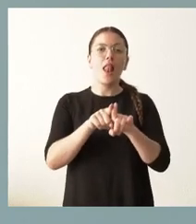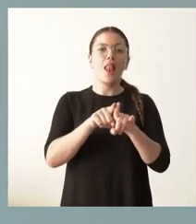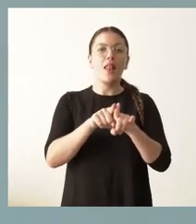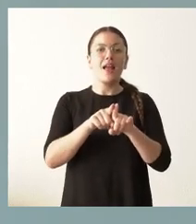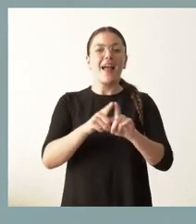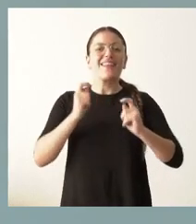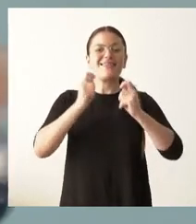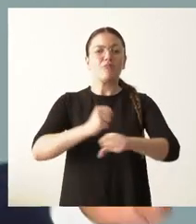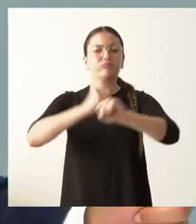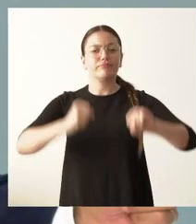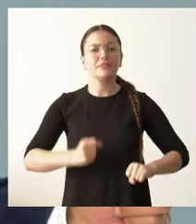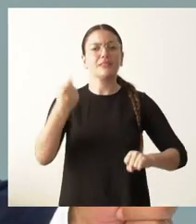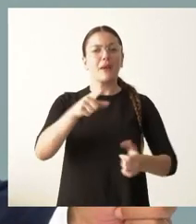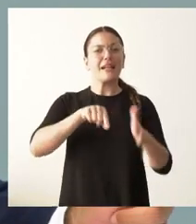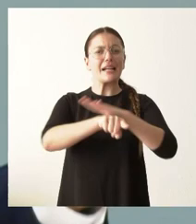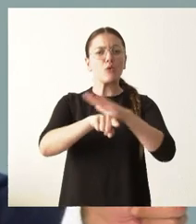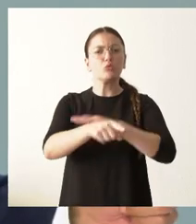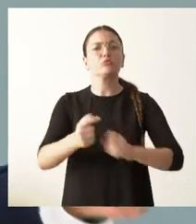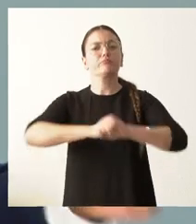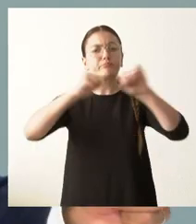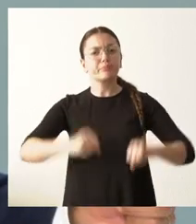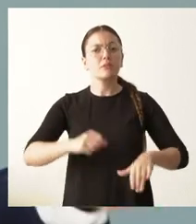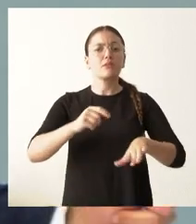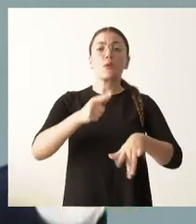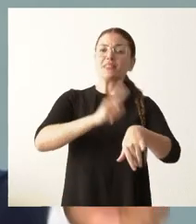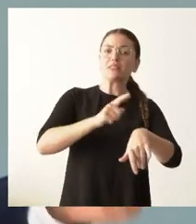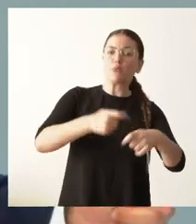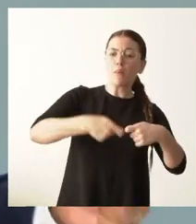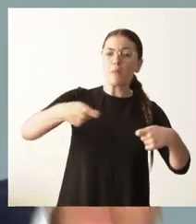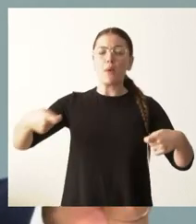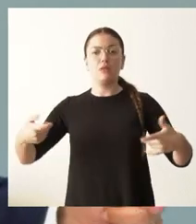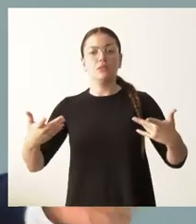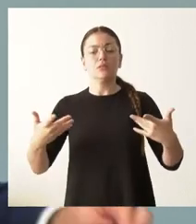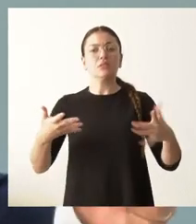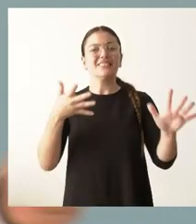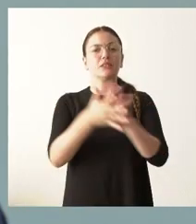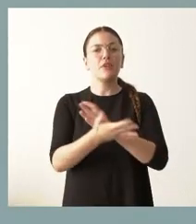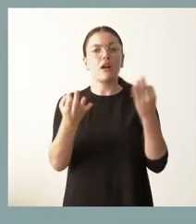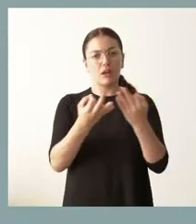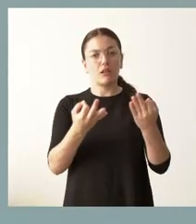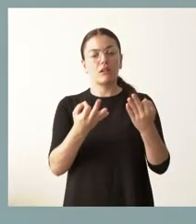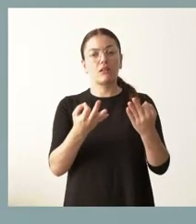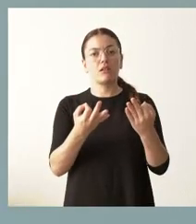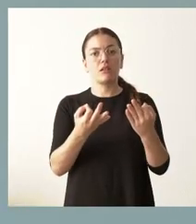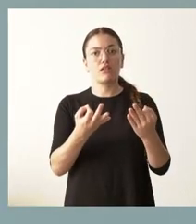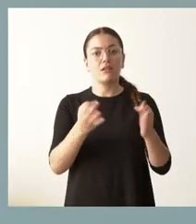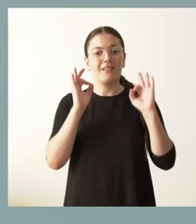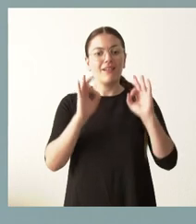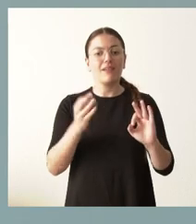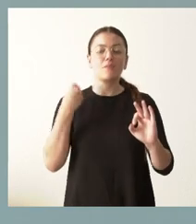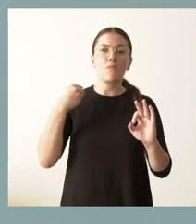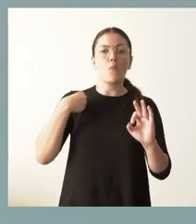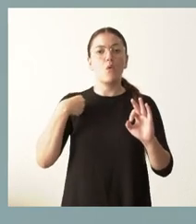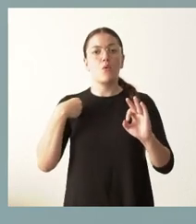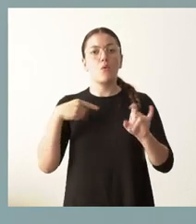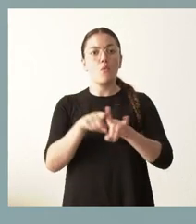de más recursos y de ampliar a más tiempo esos medios profesionales, lógicamente estamos hablando de esos instrumentos de